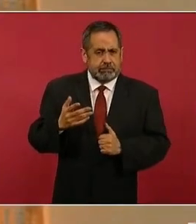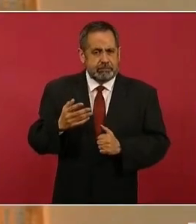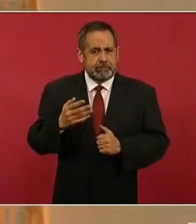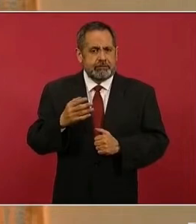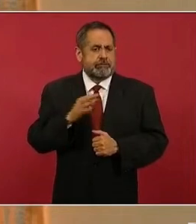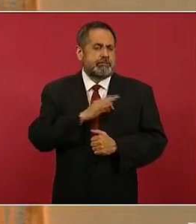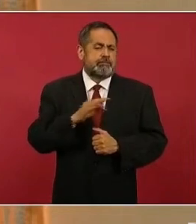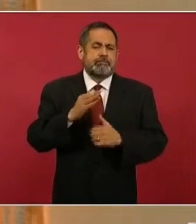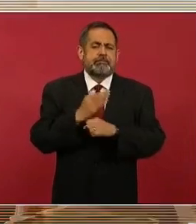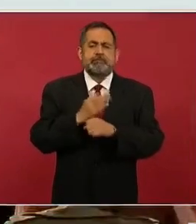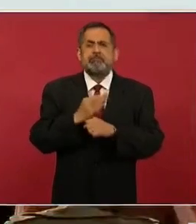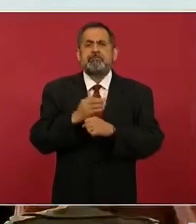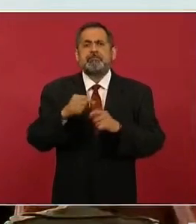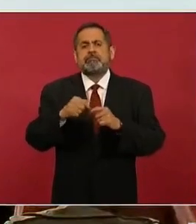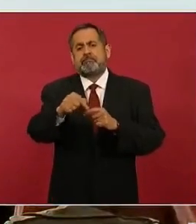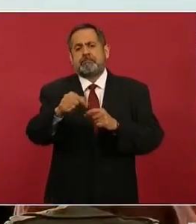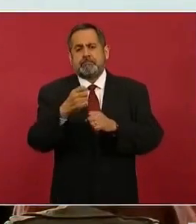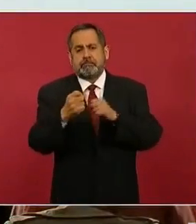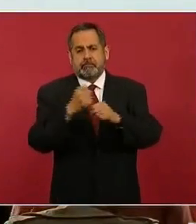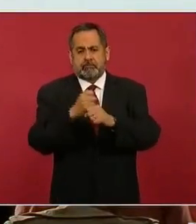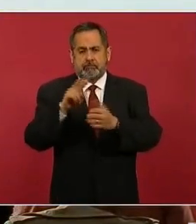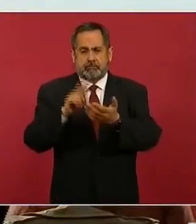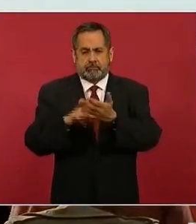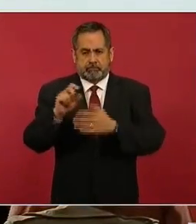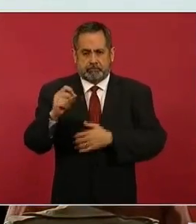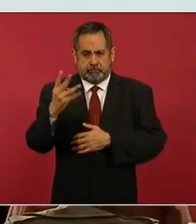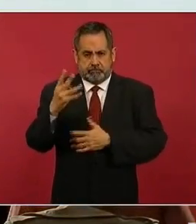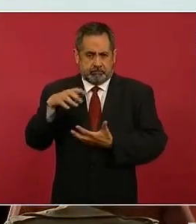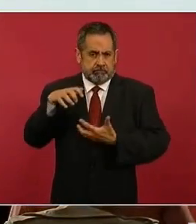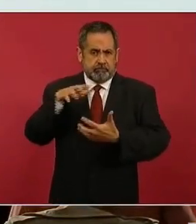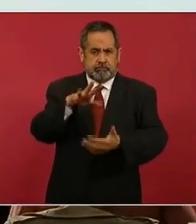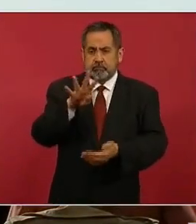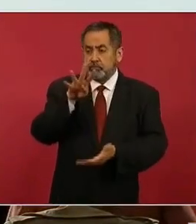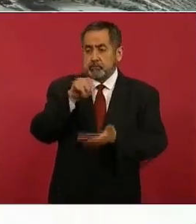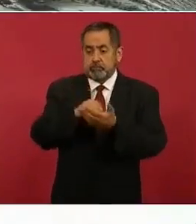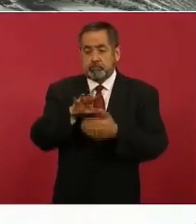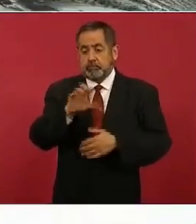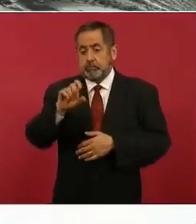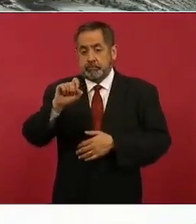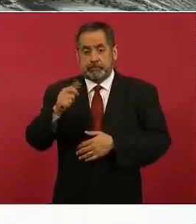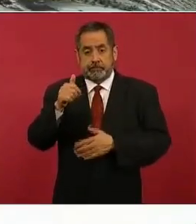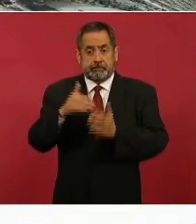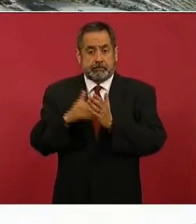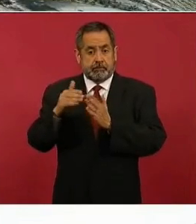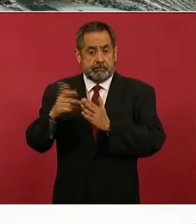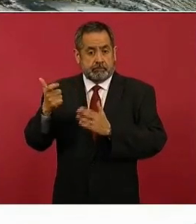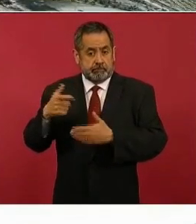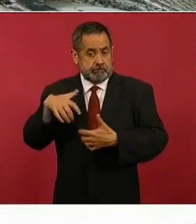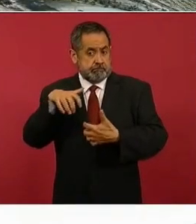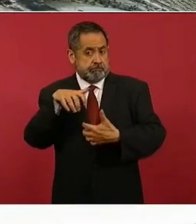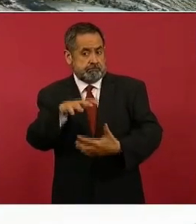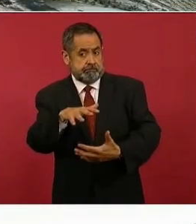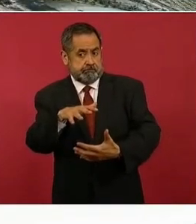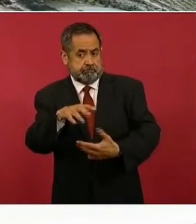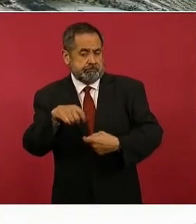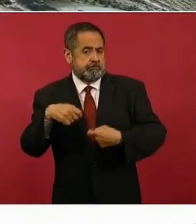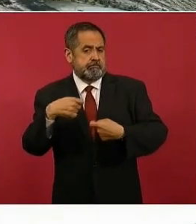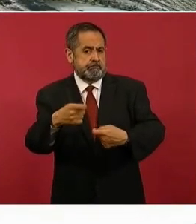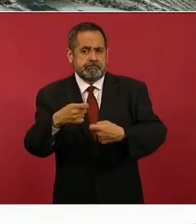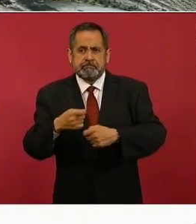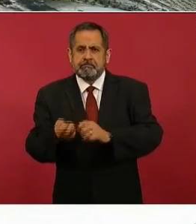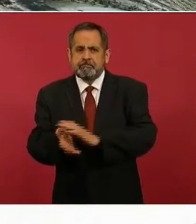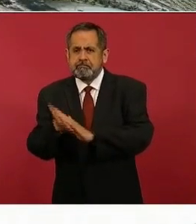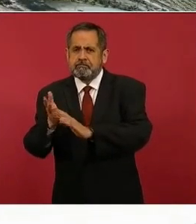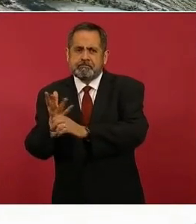hablando de que a 2024 se hará una inversión de cuatro mil 566 millones de pesos, están programadas terminar las